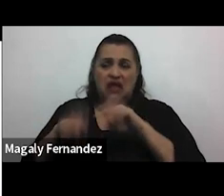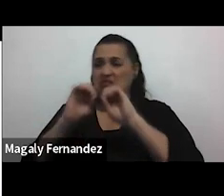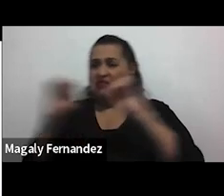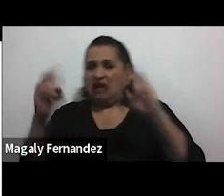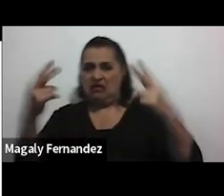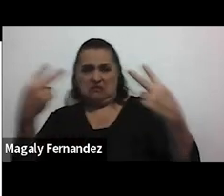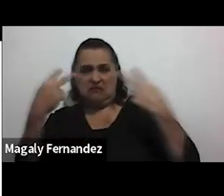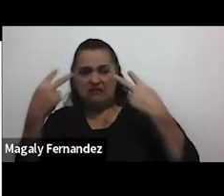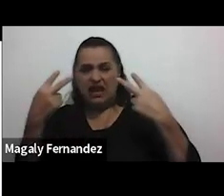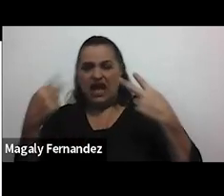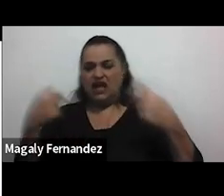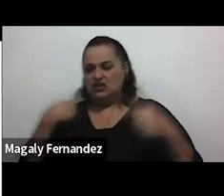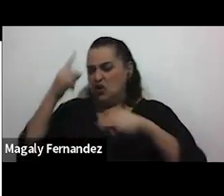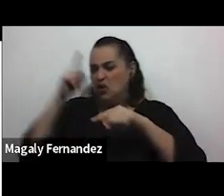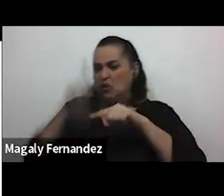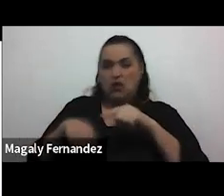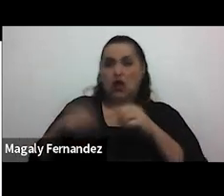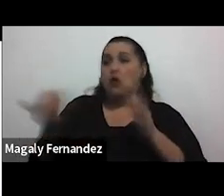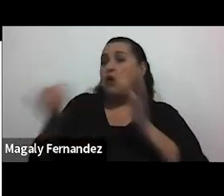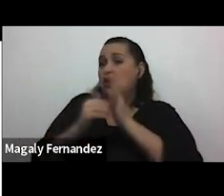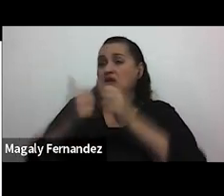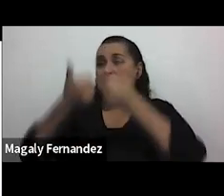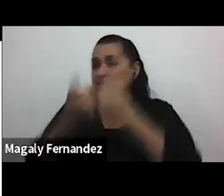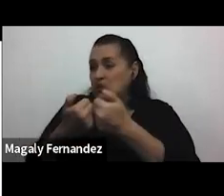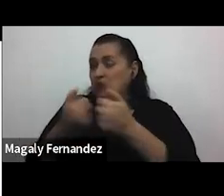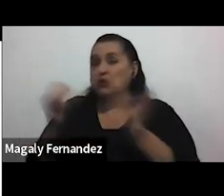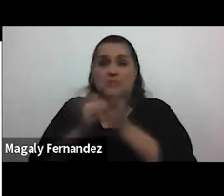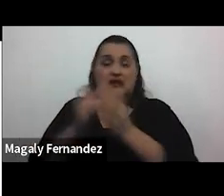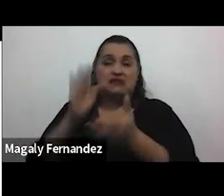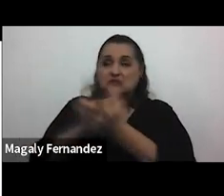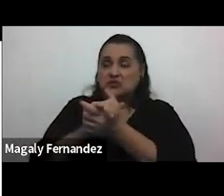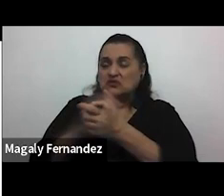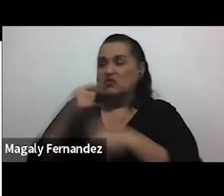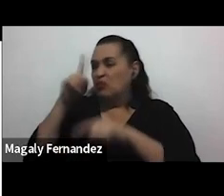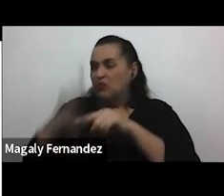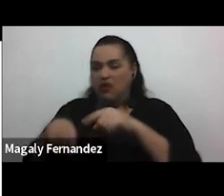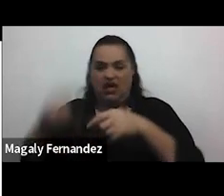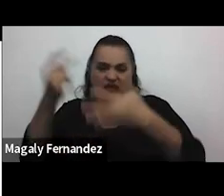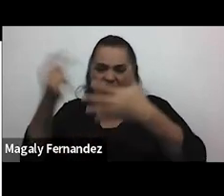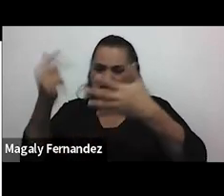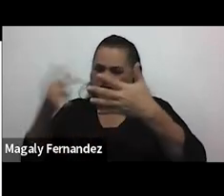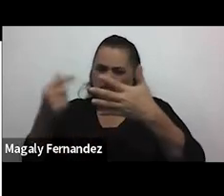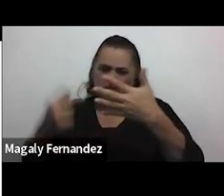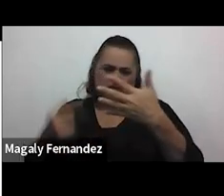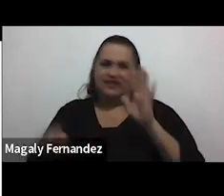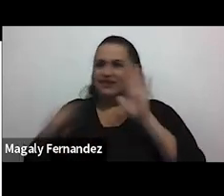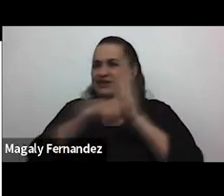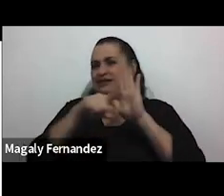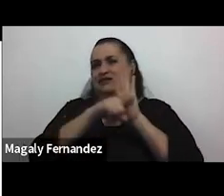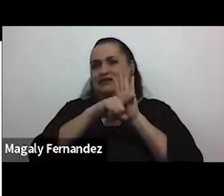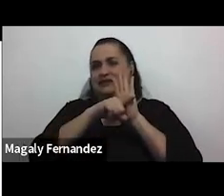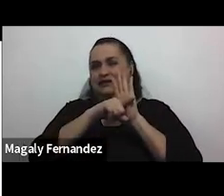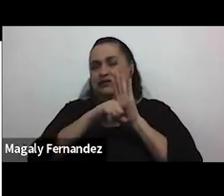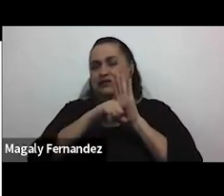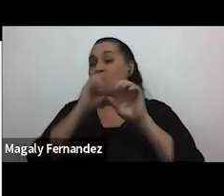yo no voy a poder tener una nueva relación etcétera etcétera etcétera que hacen precisamente que eso